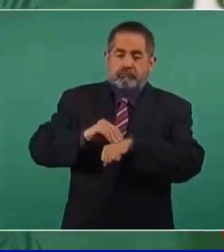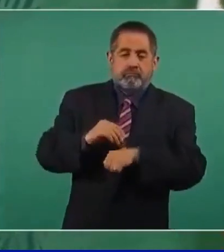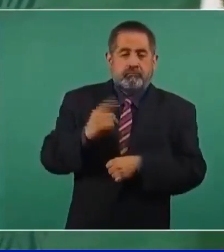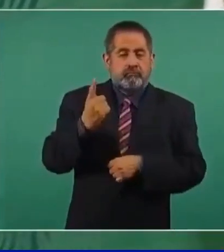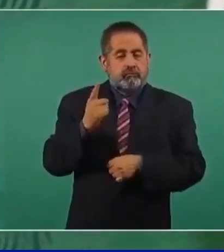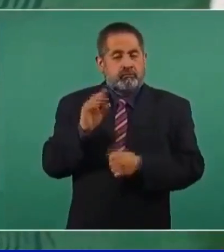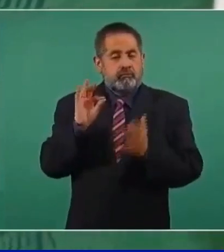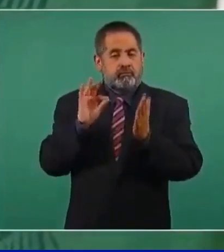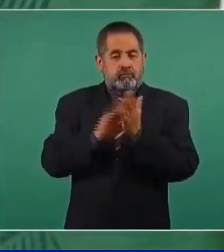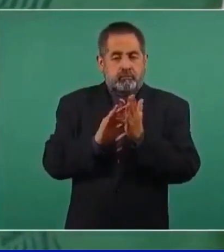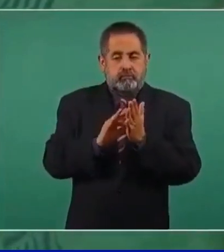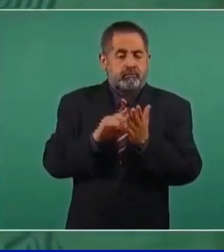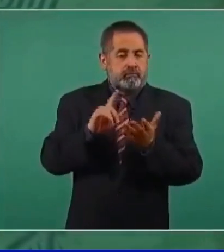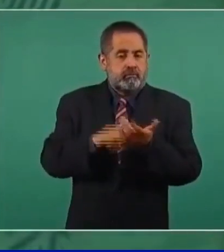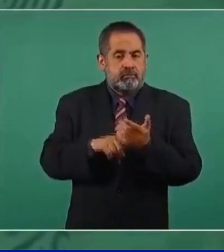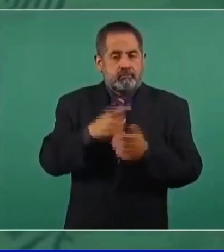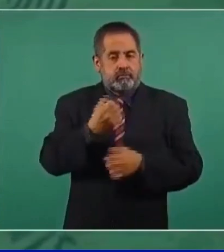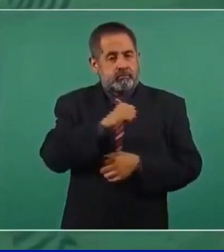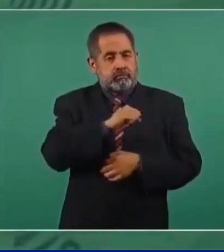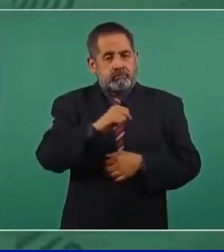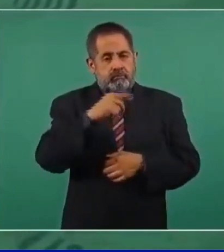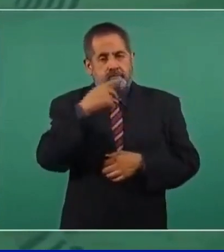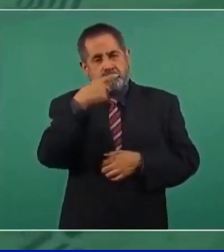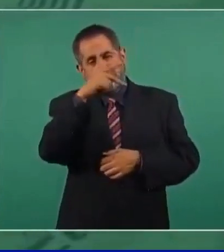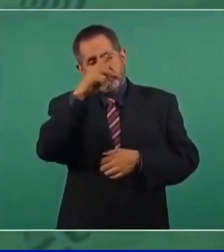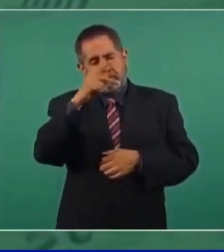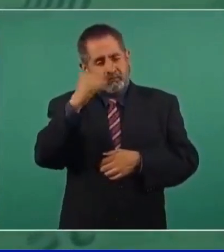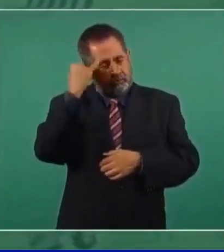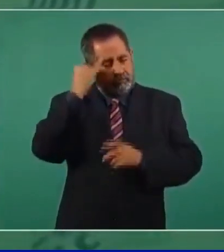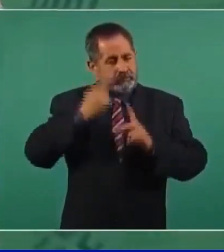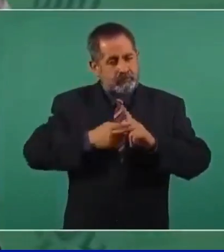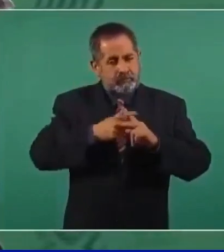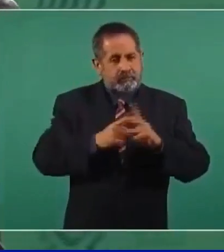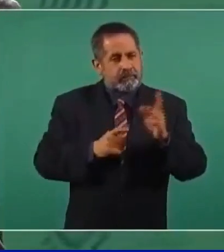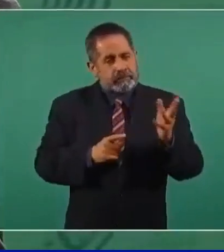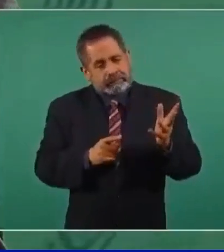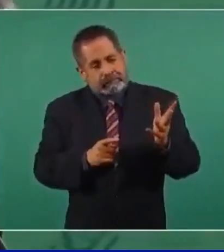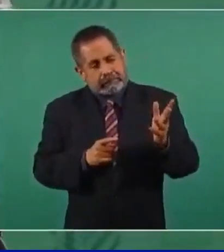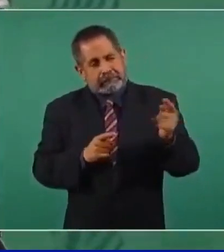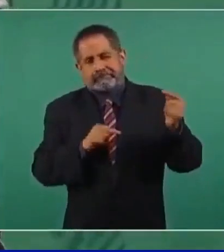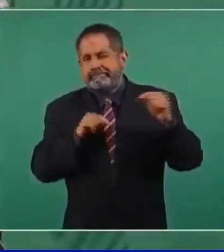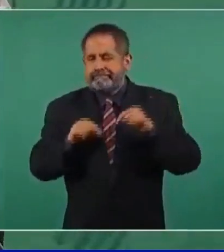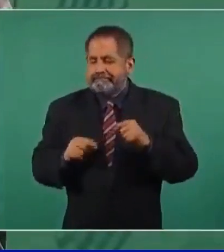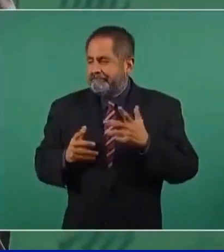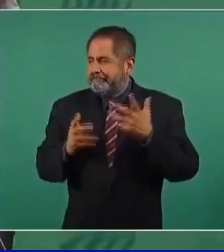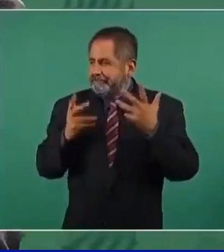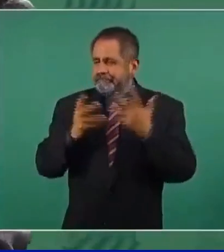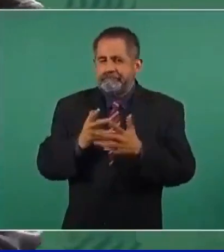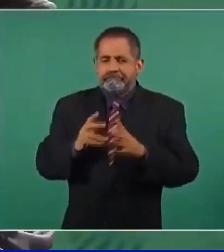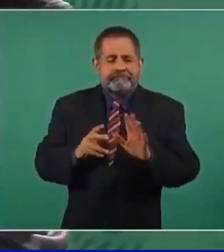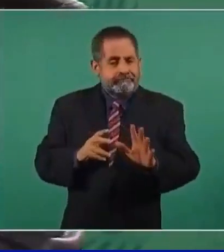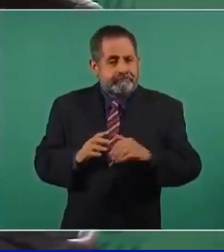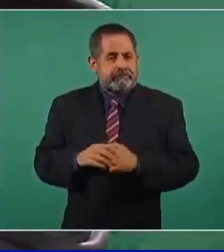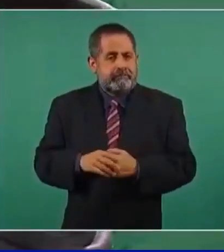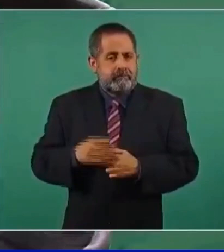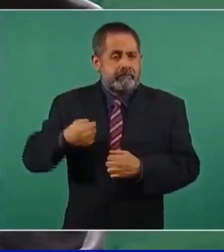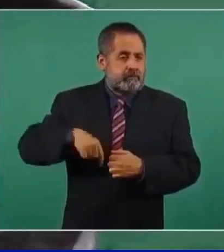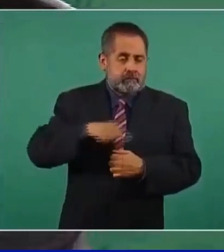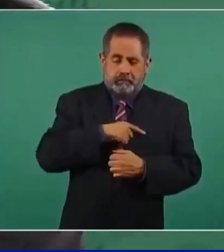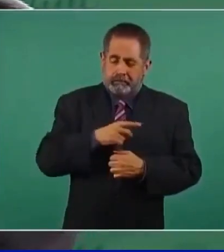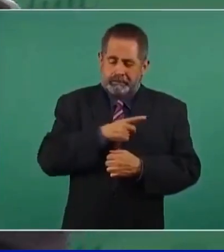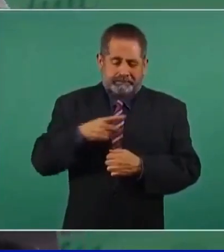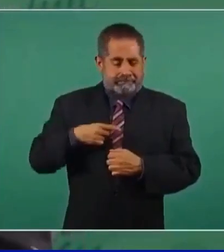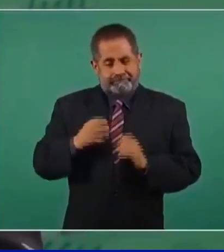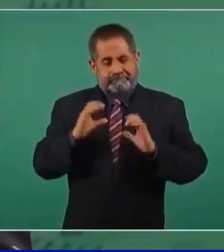en la inflación, en sus pronósticos. Entonces, eso repercute y nosotros tenemos que cuidar